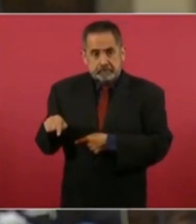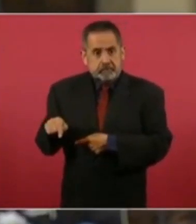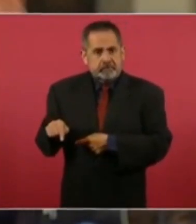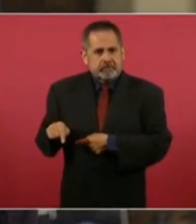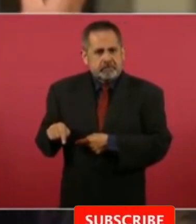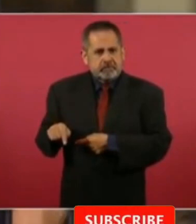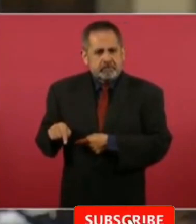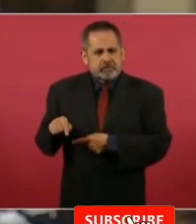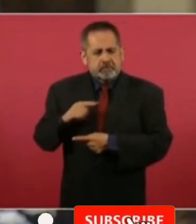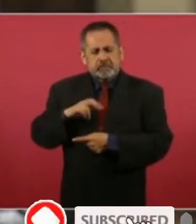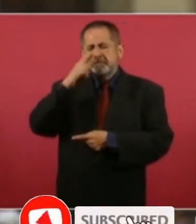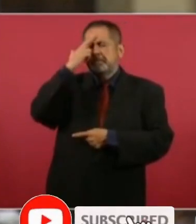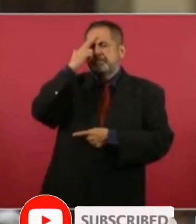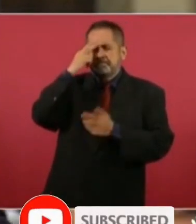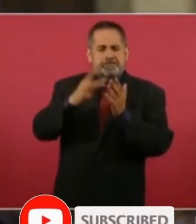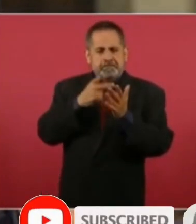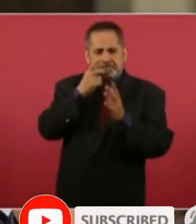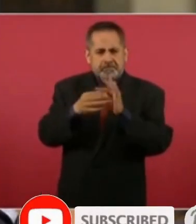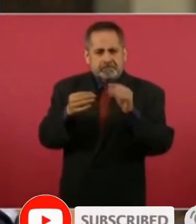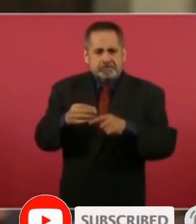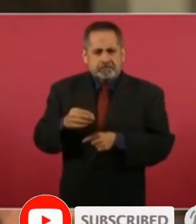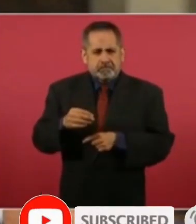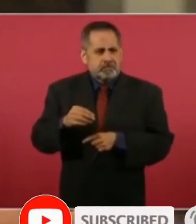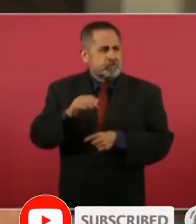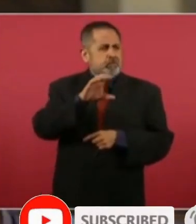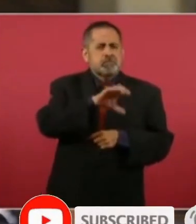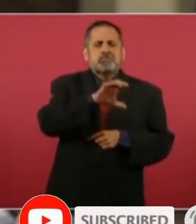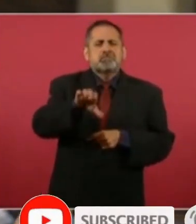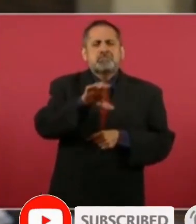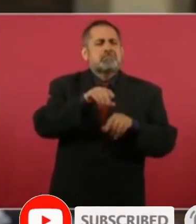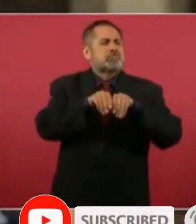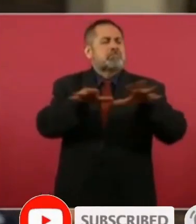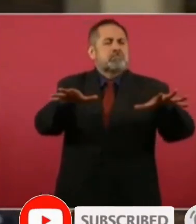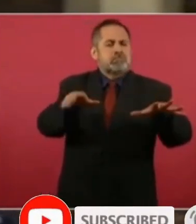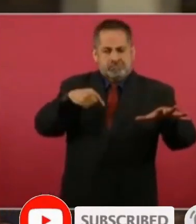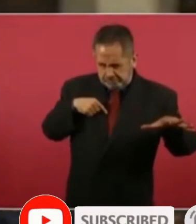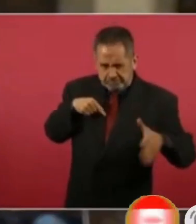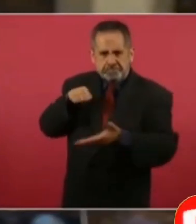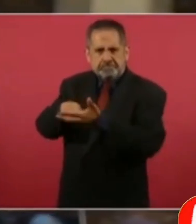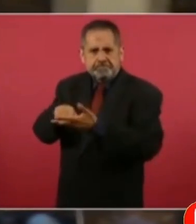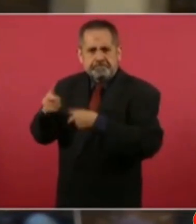Y se me vino a la mente algo que se ha dicho, que la Coca-Cola está en todos los rincones del país, ¿por qué nosotros no?